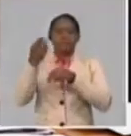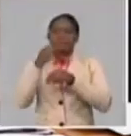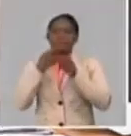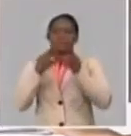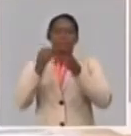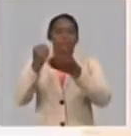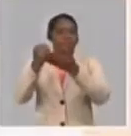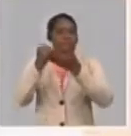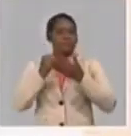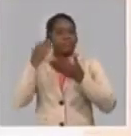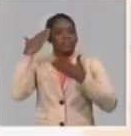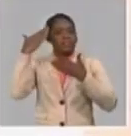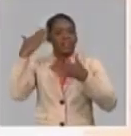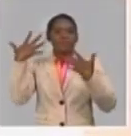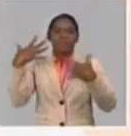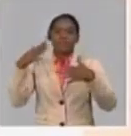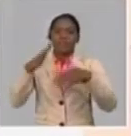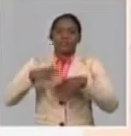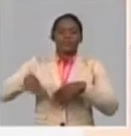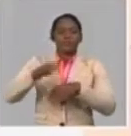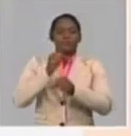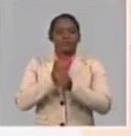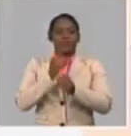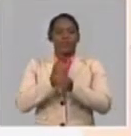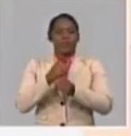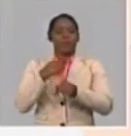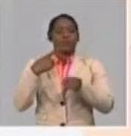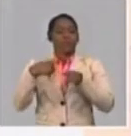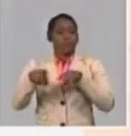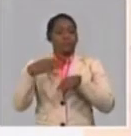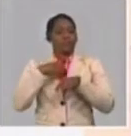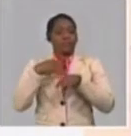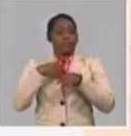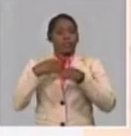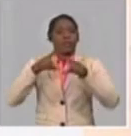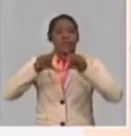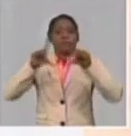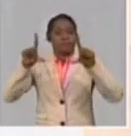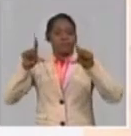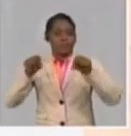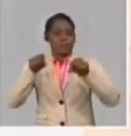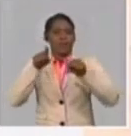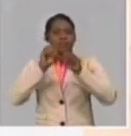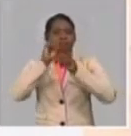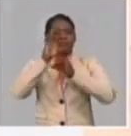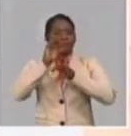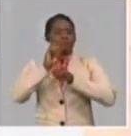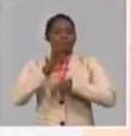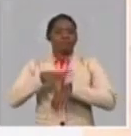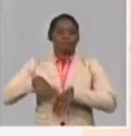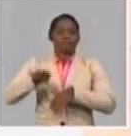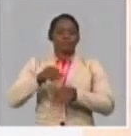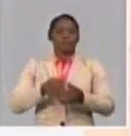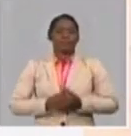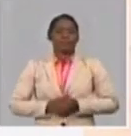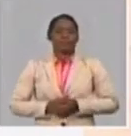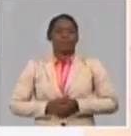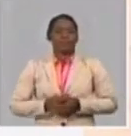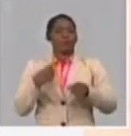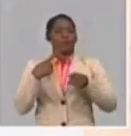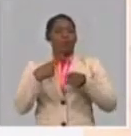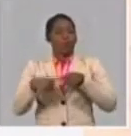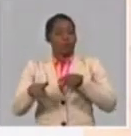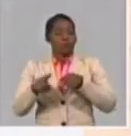colaterales que nosotros hemos promovido en la convocatoria. Y hay un grupo de actividades centrales,